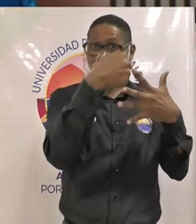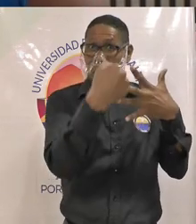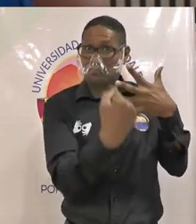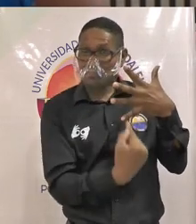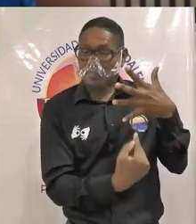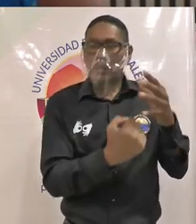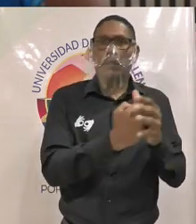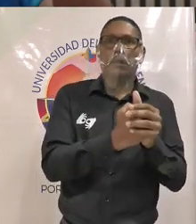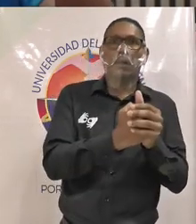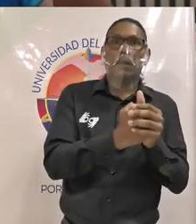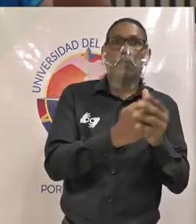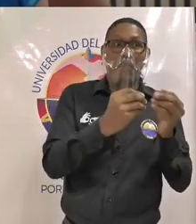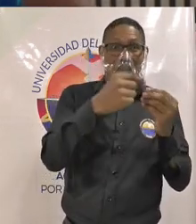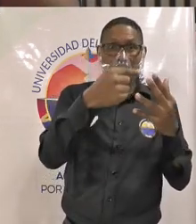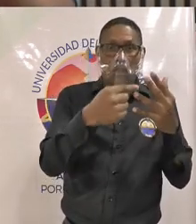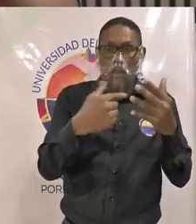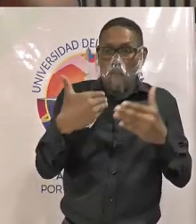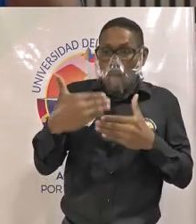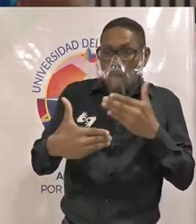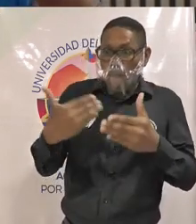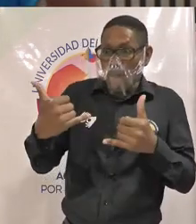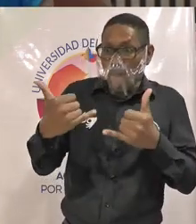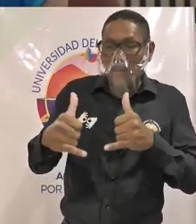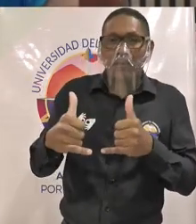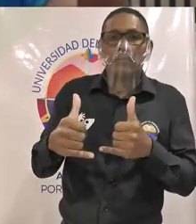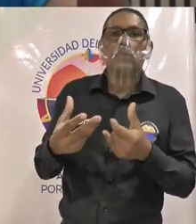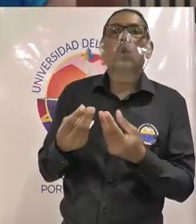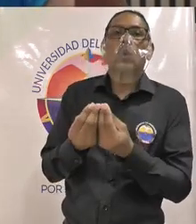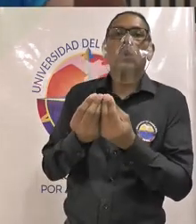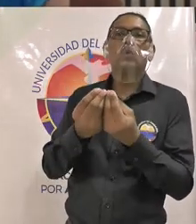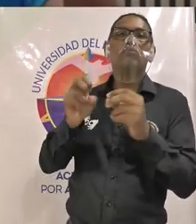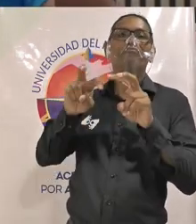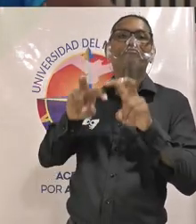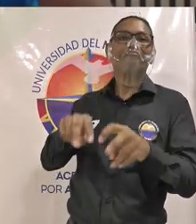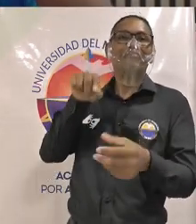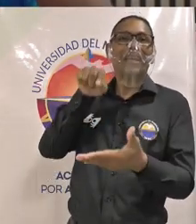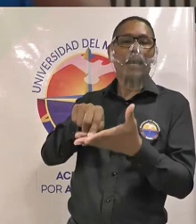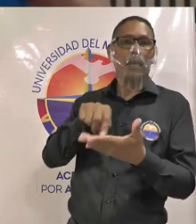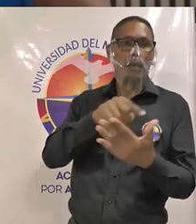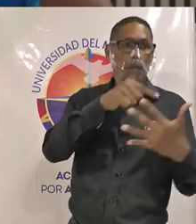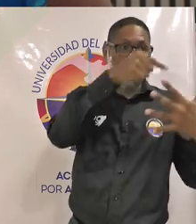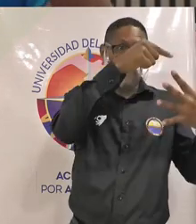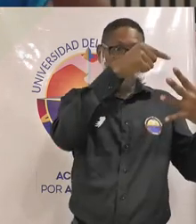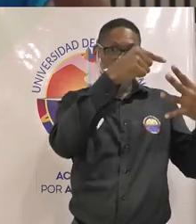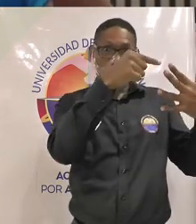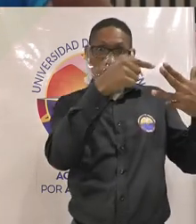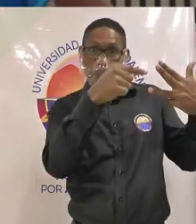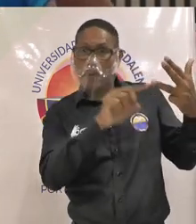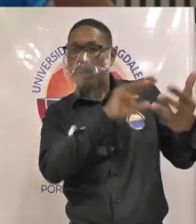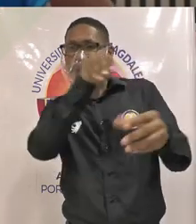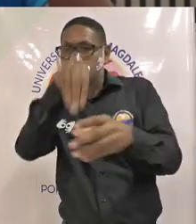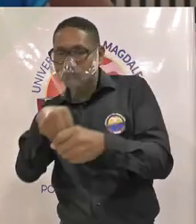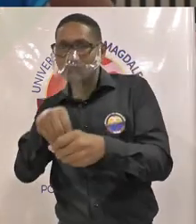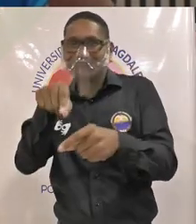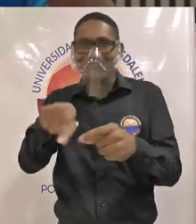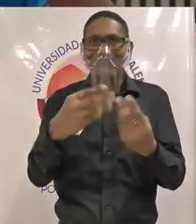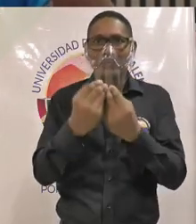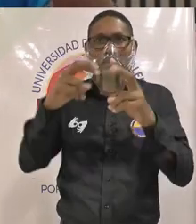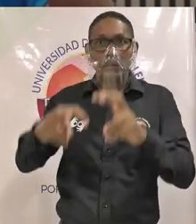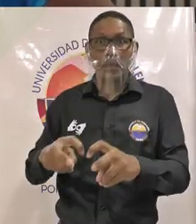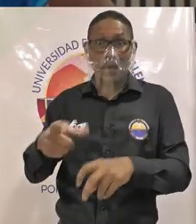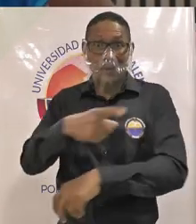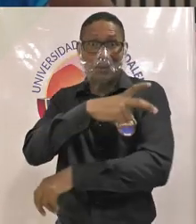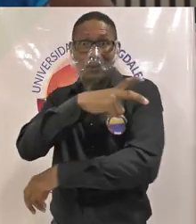seminario y que la culminación sean los semilleros de investigación para que así con los tutores quienes estarían